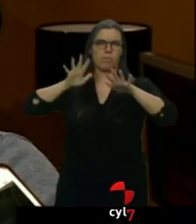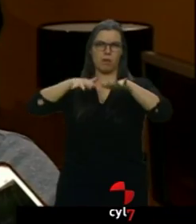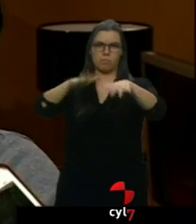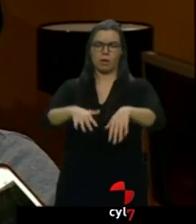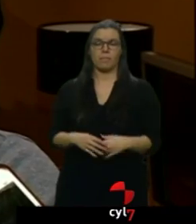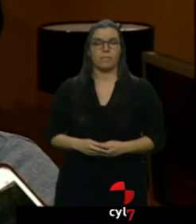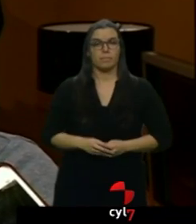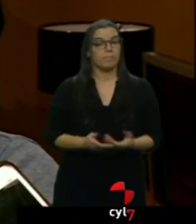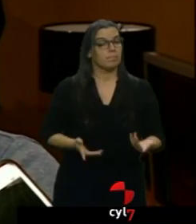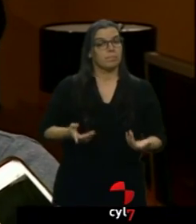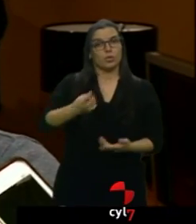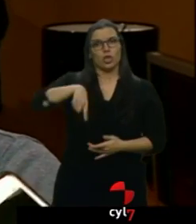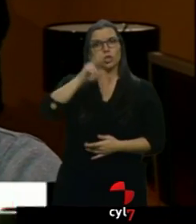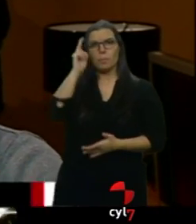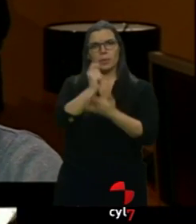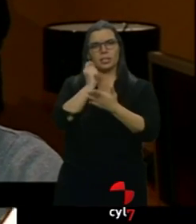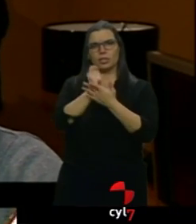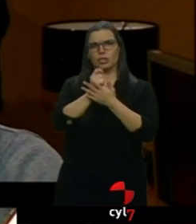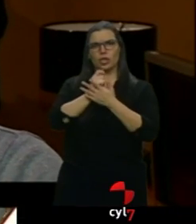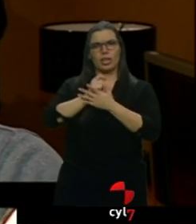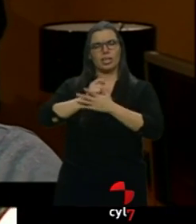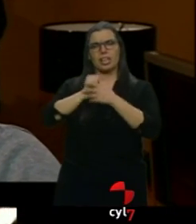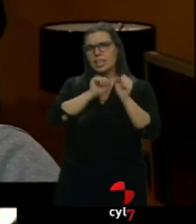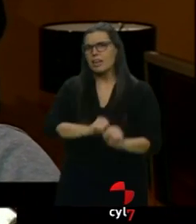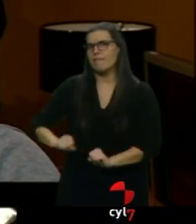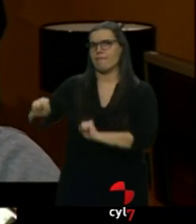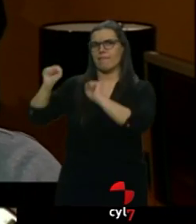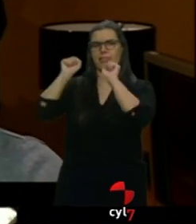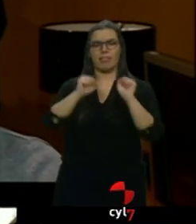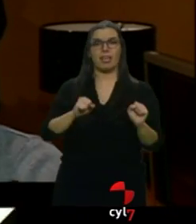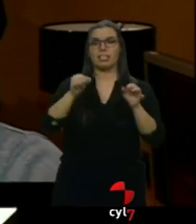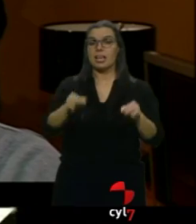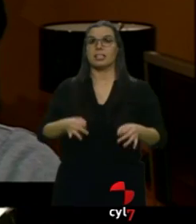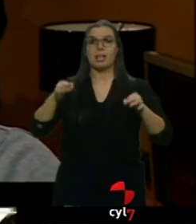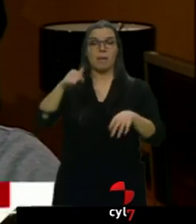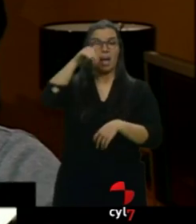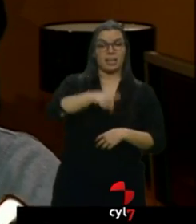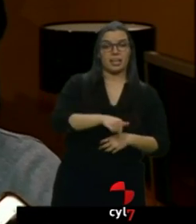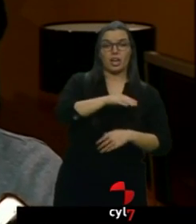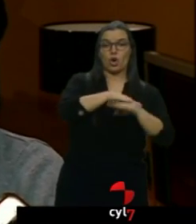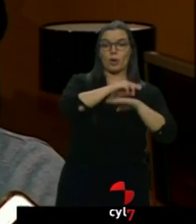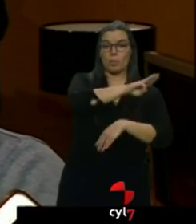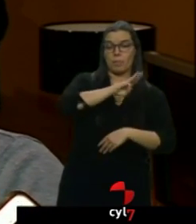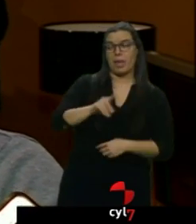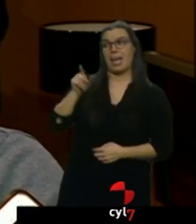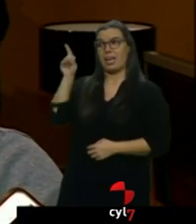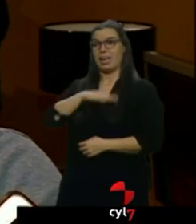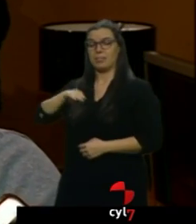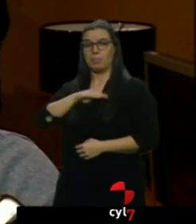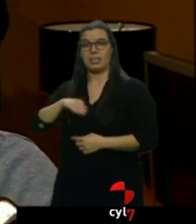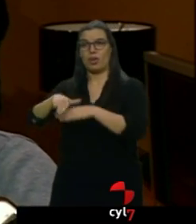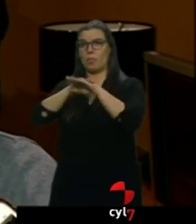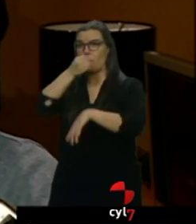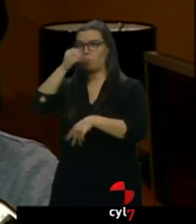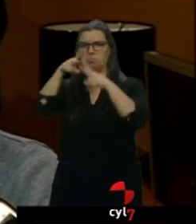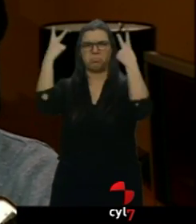Nosotros las pensiones las vamos a defender. Las vamos a defender en la Junta de Castilla y León porque está el PP. Las vamos a defender en el Estado porque está el Partido